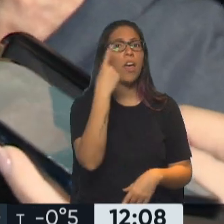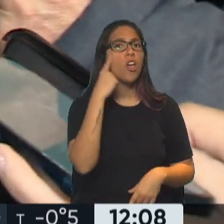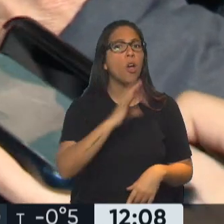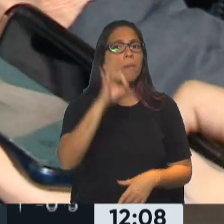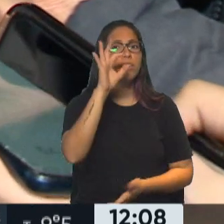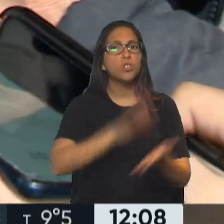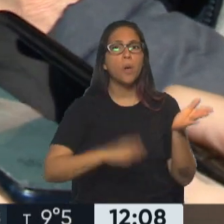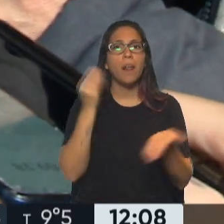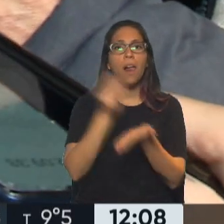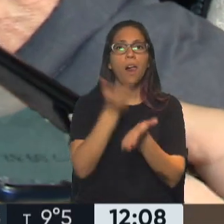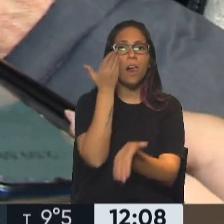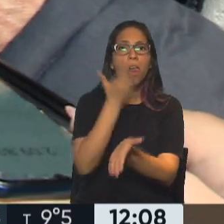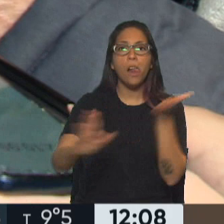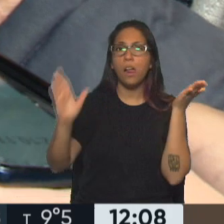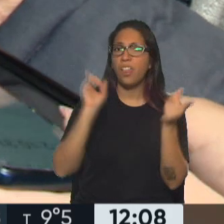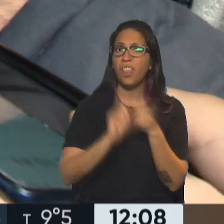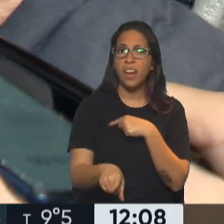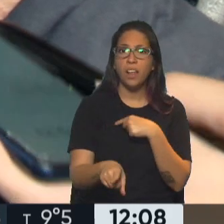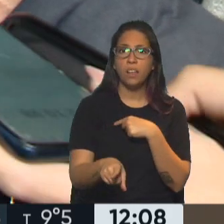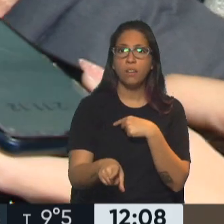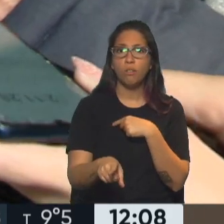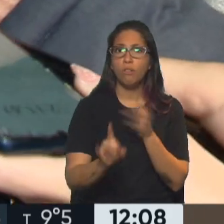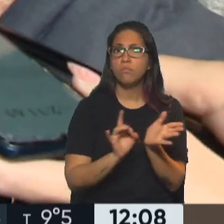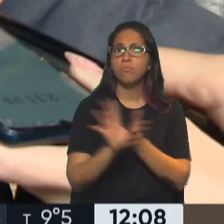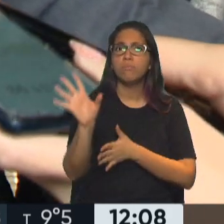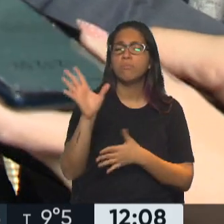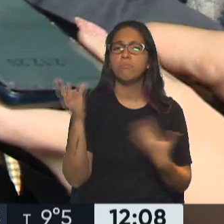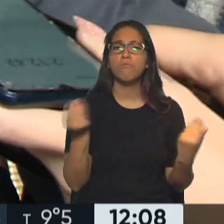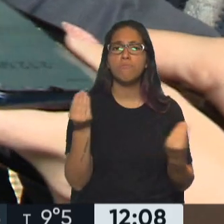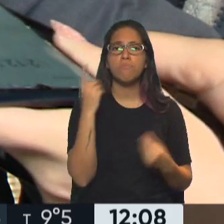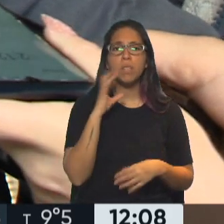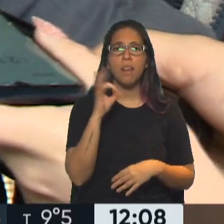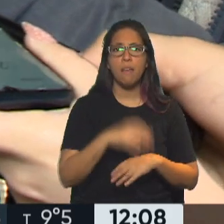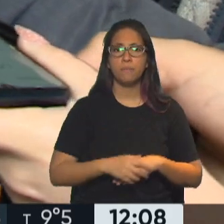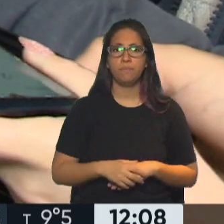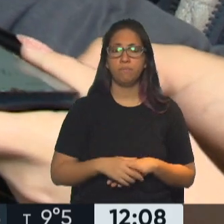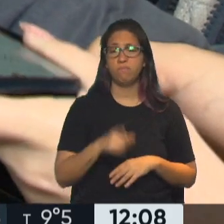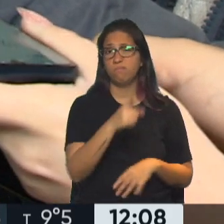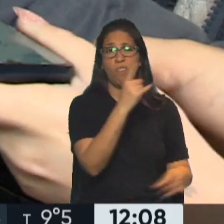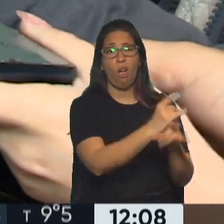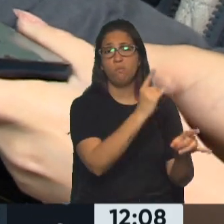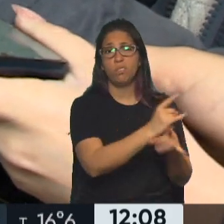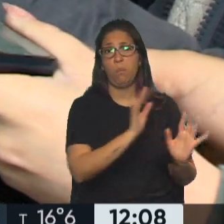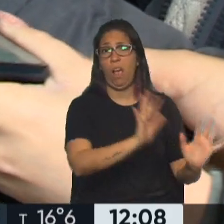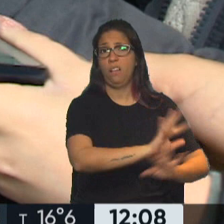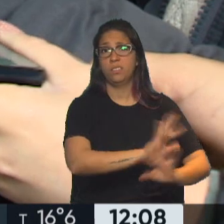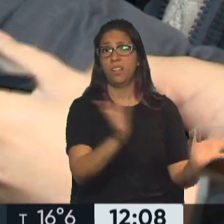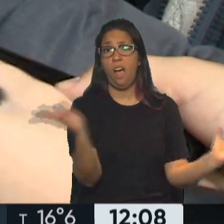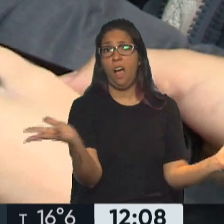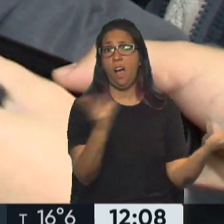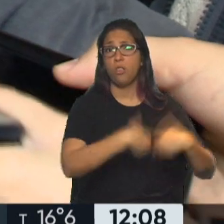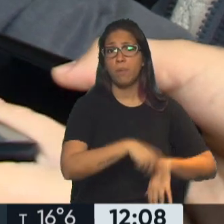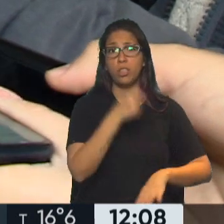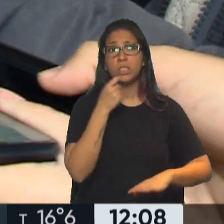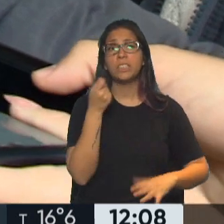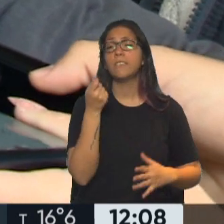recusarlo directamente, de plantear ilímine esta situación? Bueno, es lo que suelen hacer, o sea, automáticamente cuando